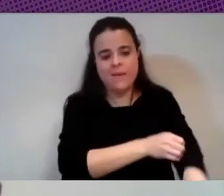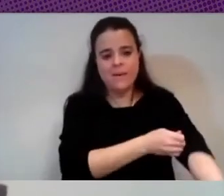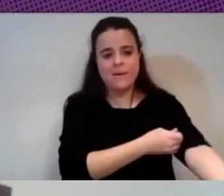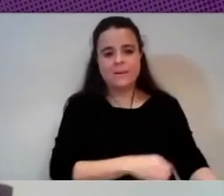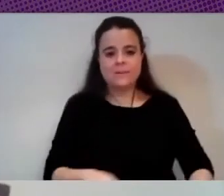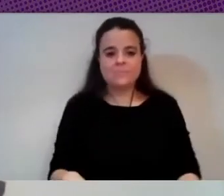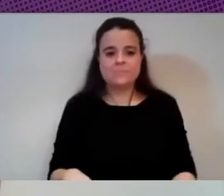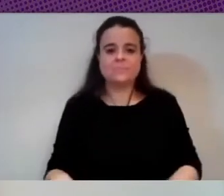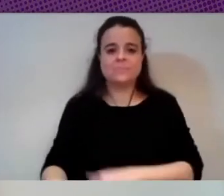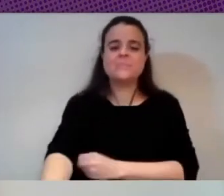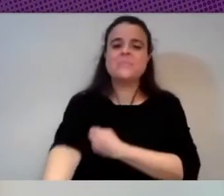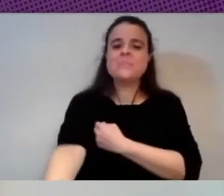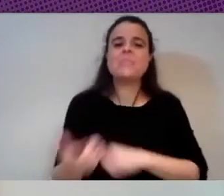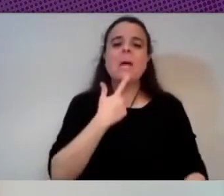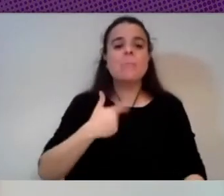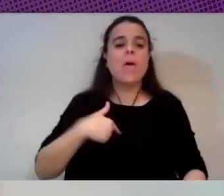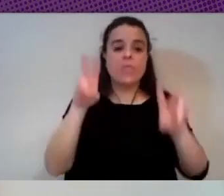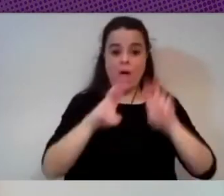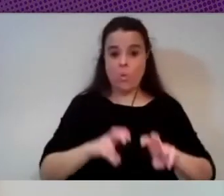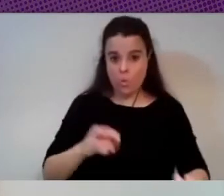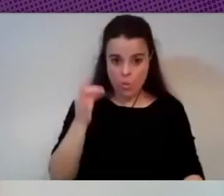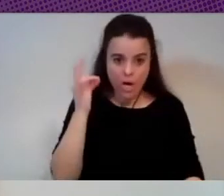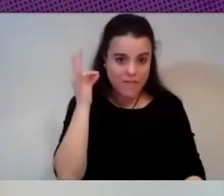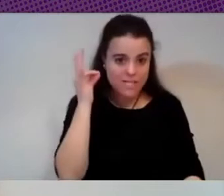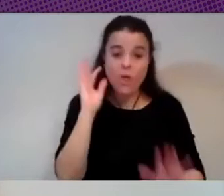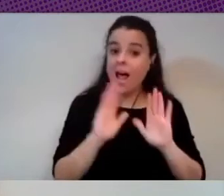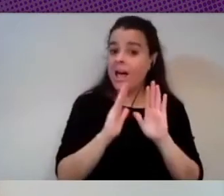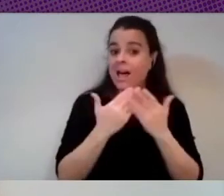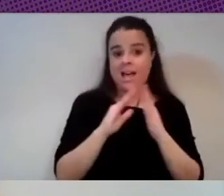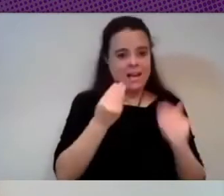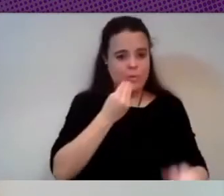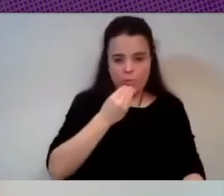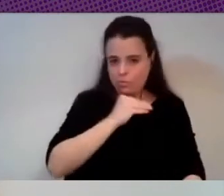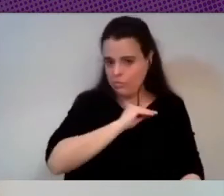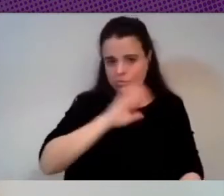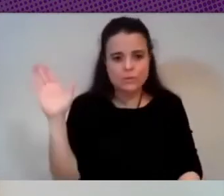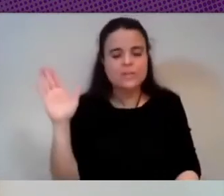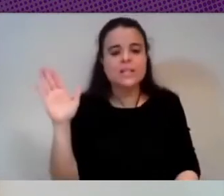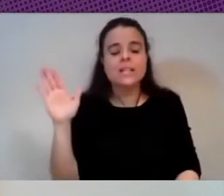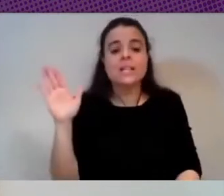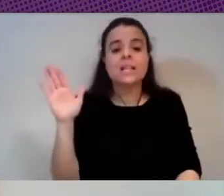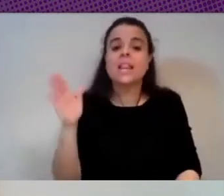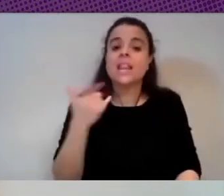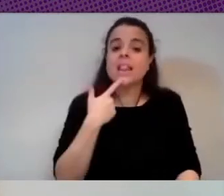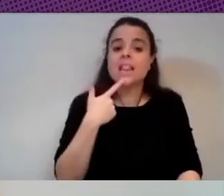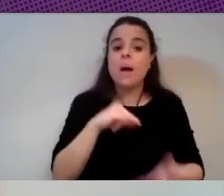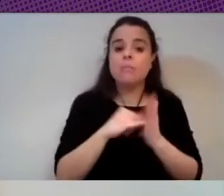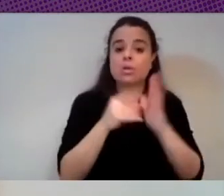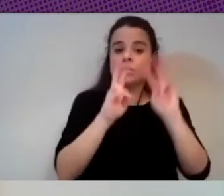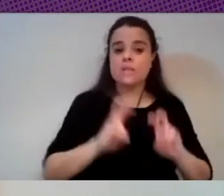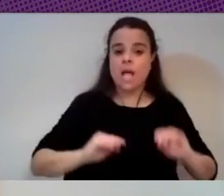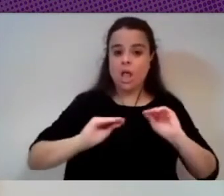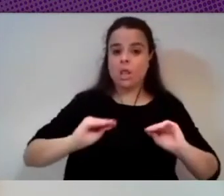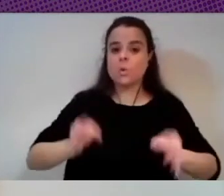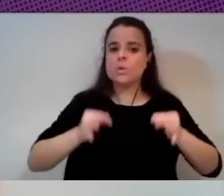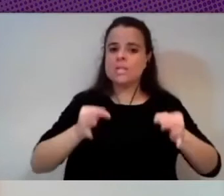Costanza que es una investigadora del MIT que tiene un libro estupendo se llama Design Justice que por ejemplo ella en los proyectos de investigación siempre reserva una